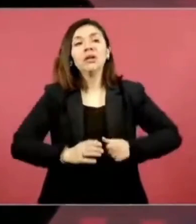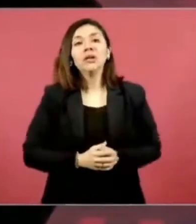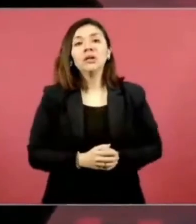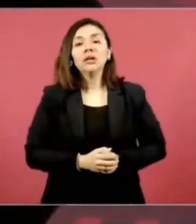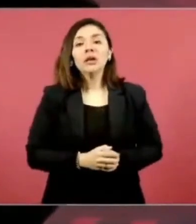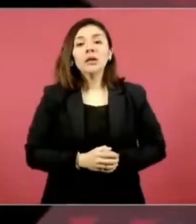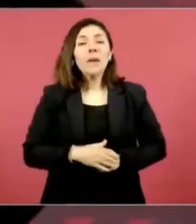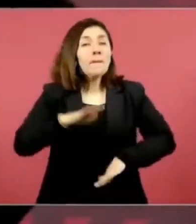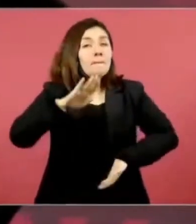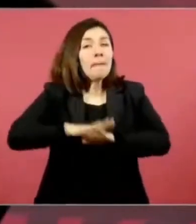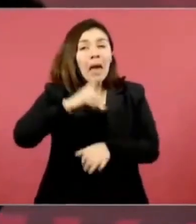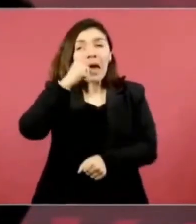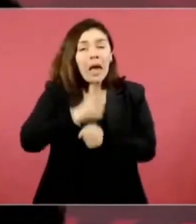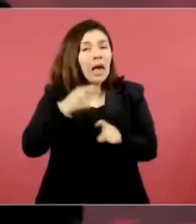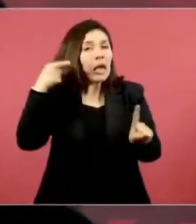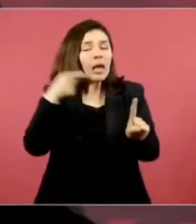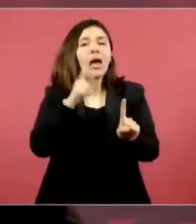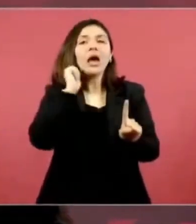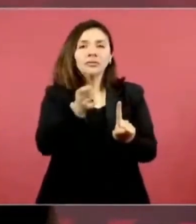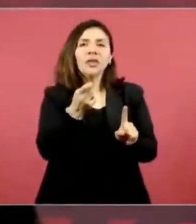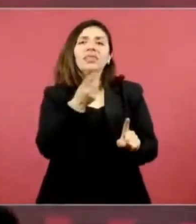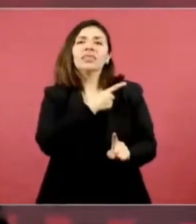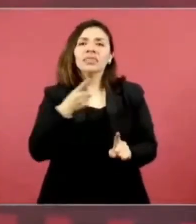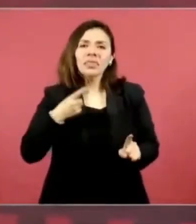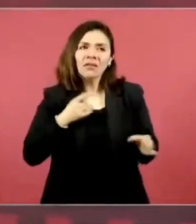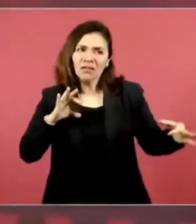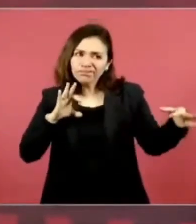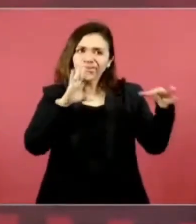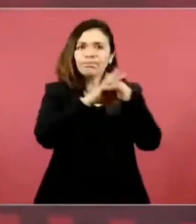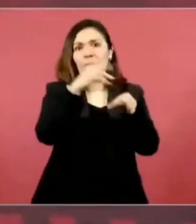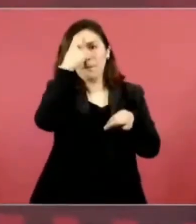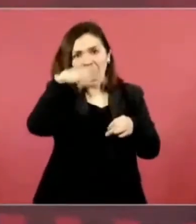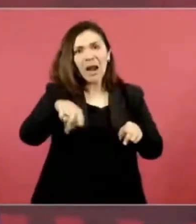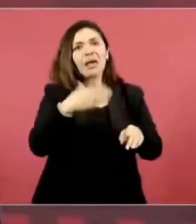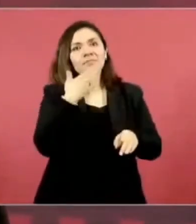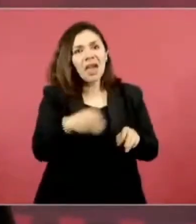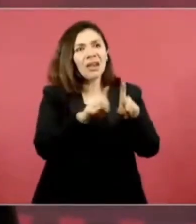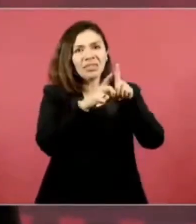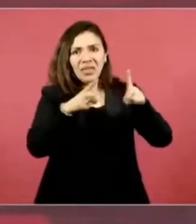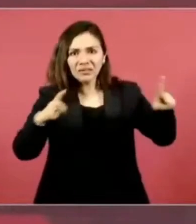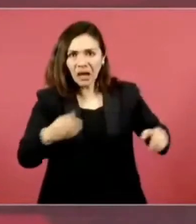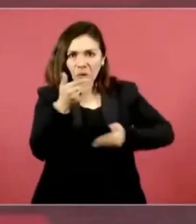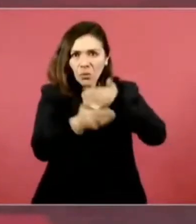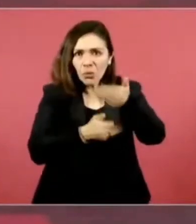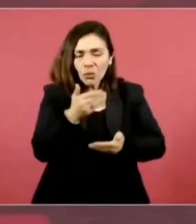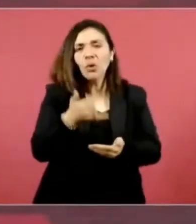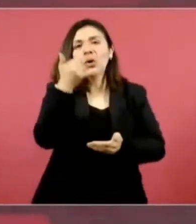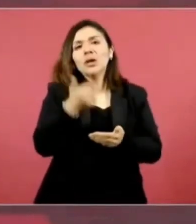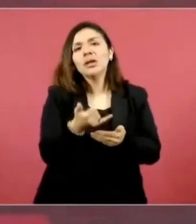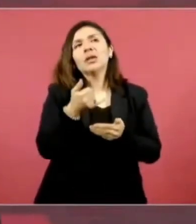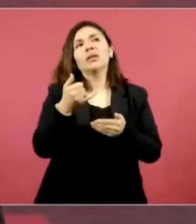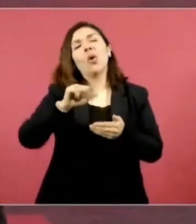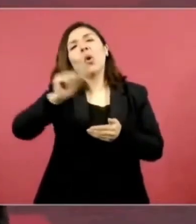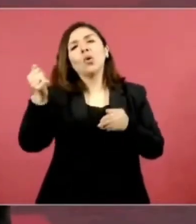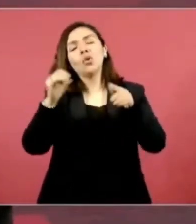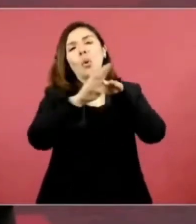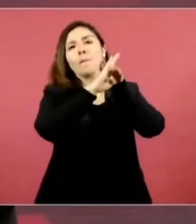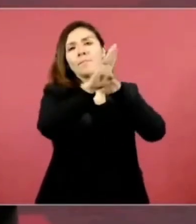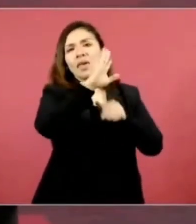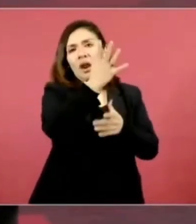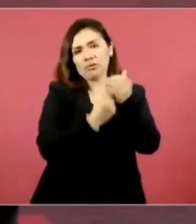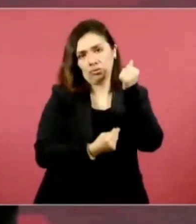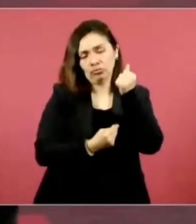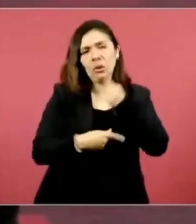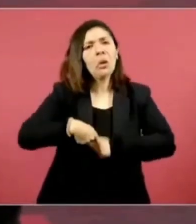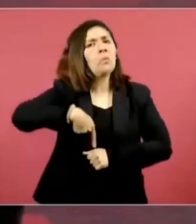fue más que nada cooperación para el desarrollo y migración fueron los temas, pero en muy